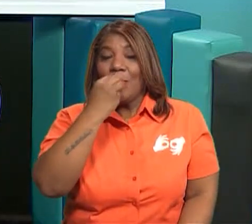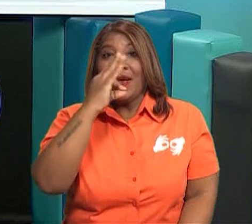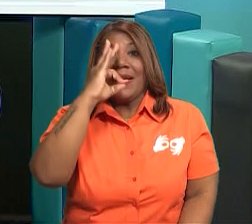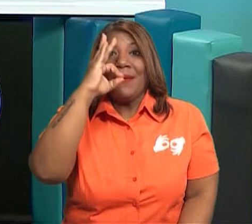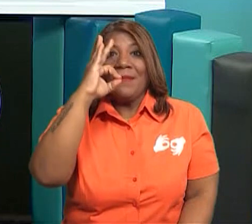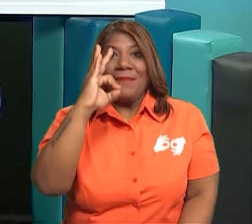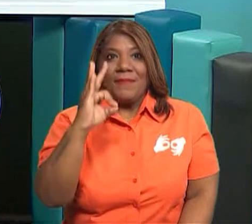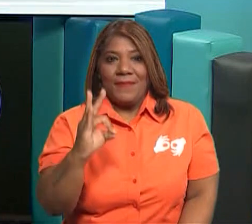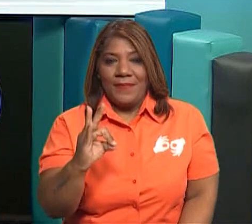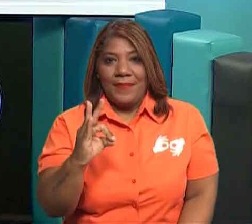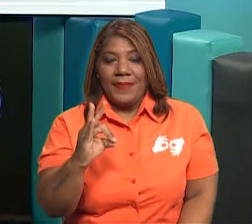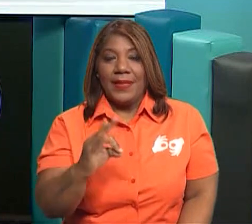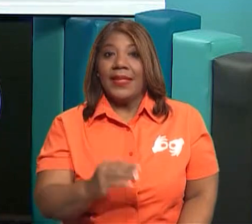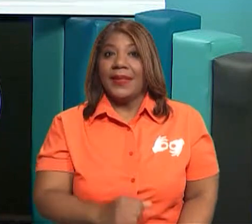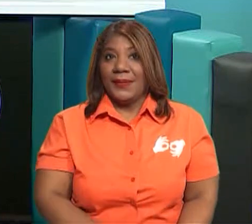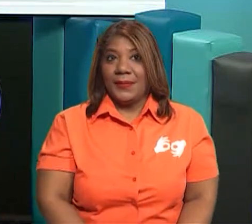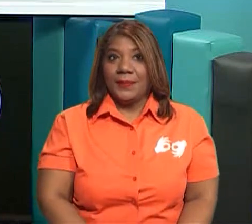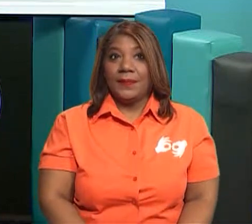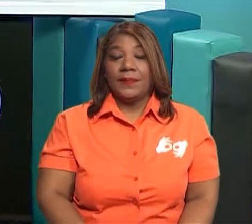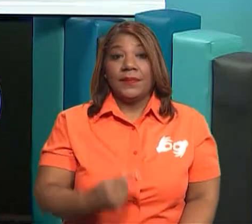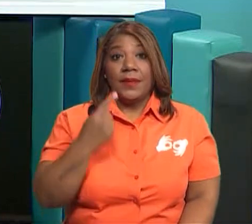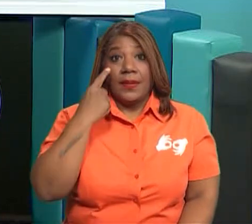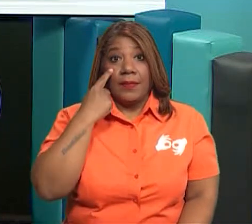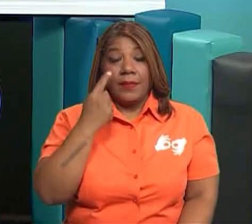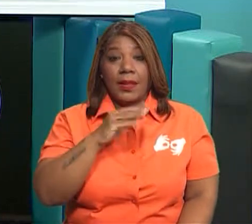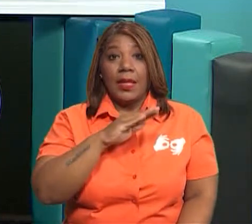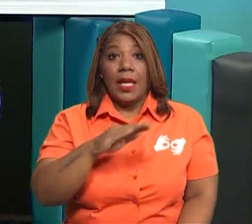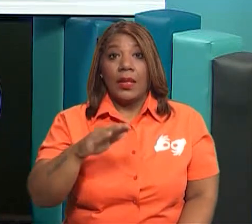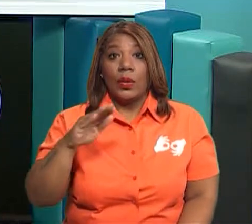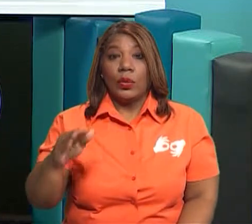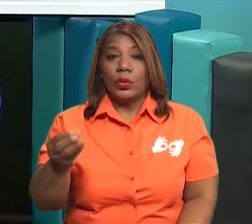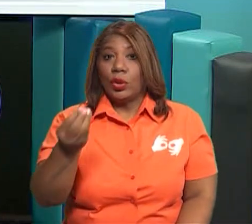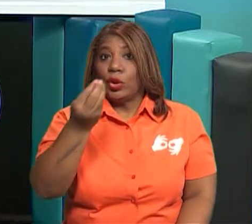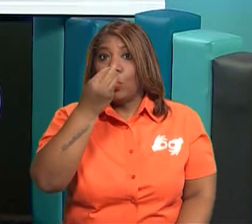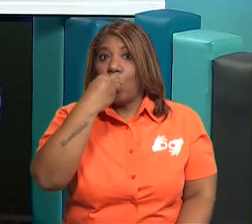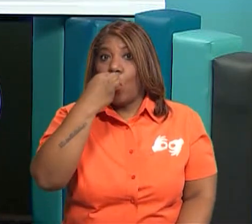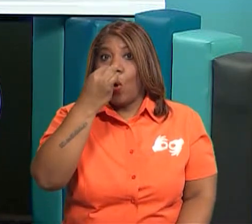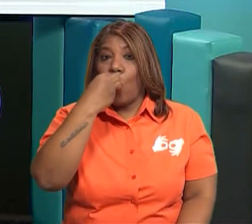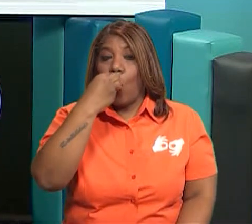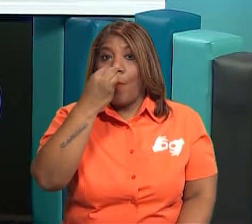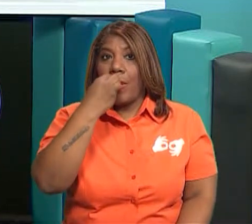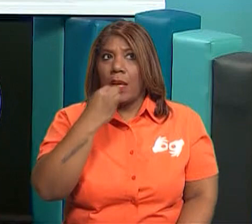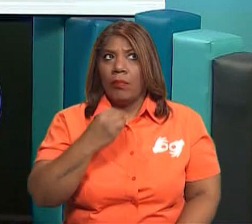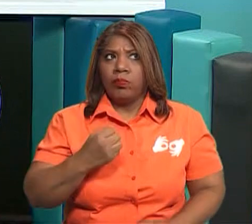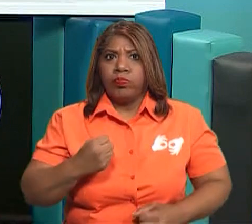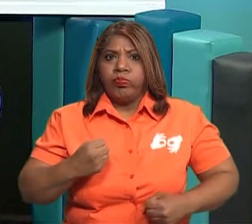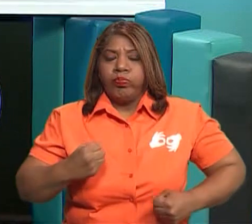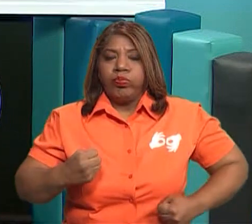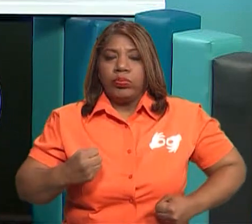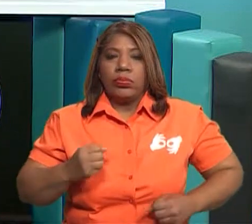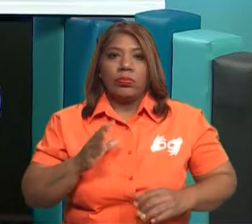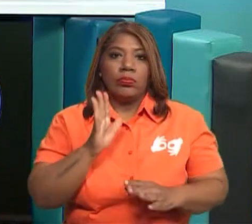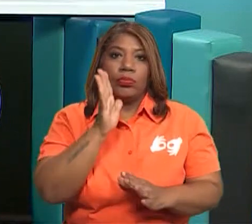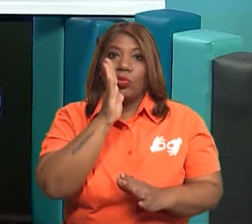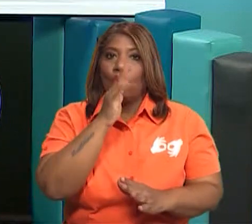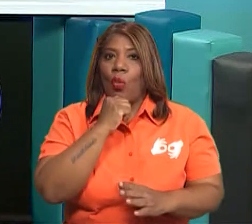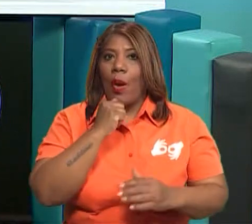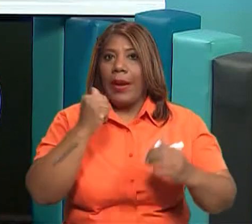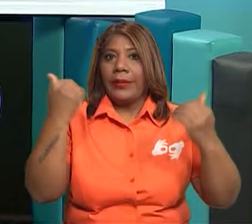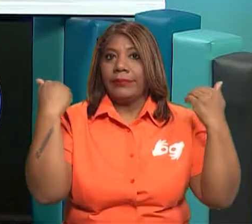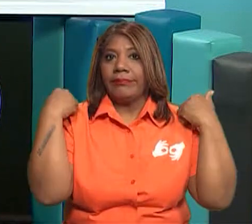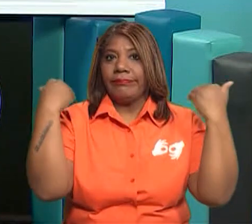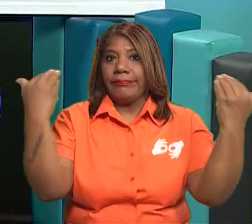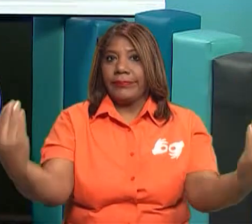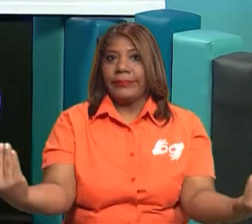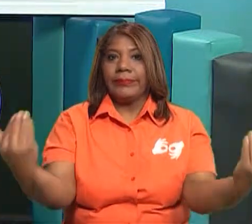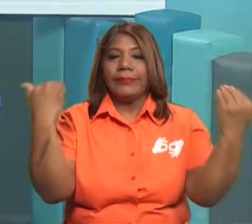Bien, ¿sabías que el aumento de peso en los niños es por comer poco saludable y no hacer ejercicio? Por